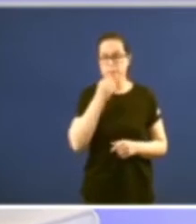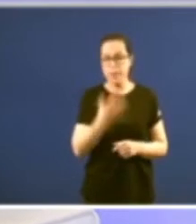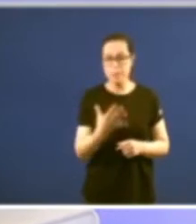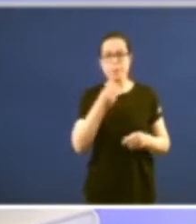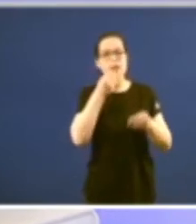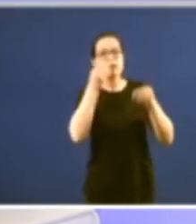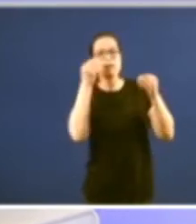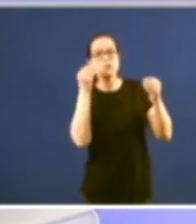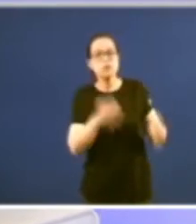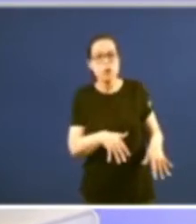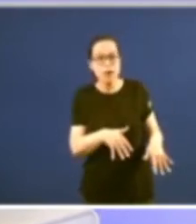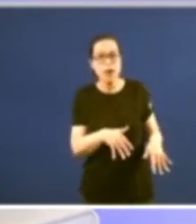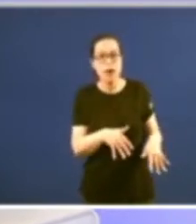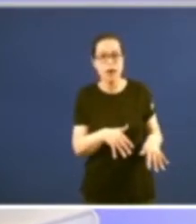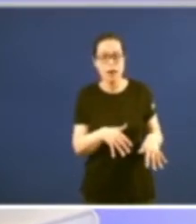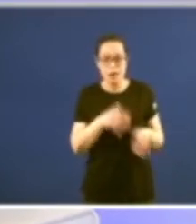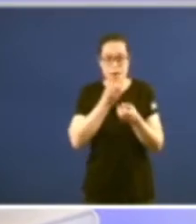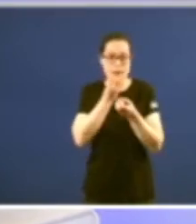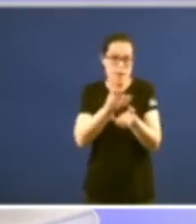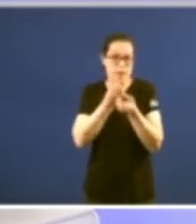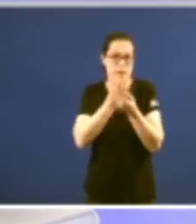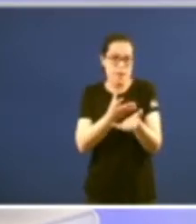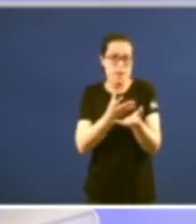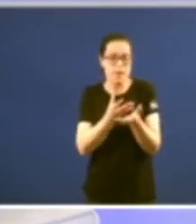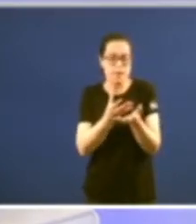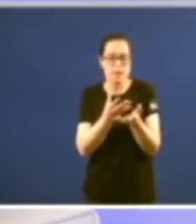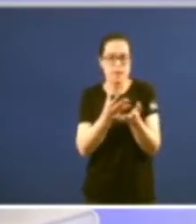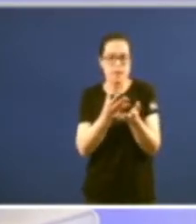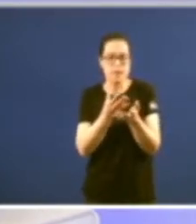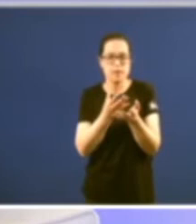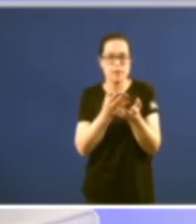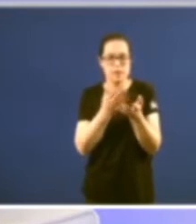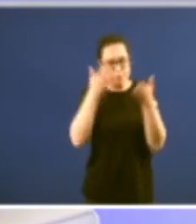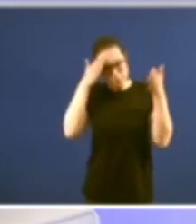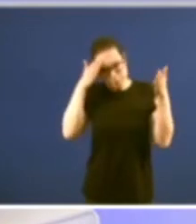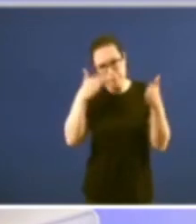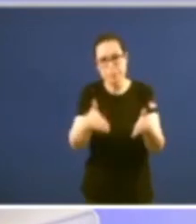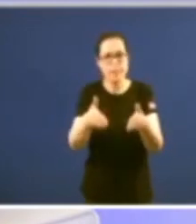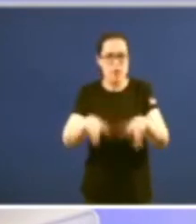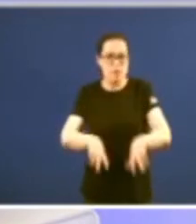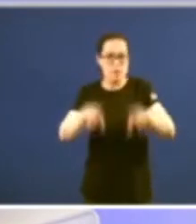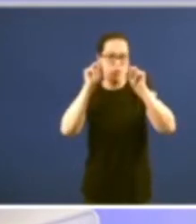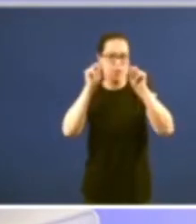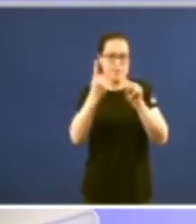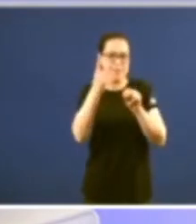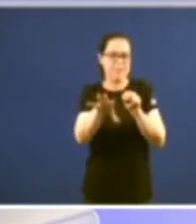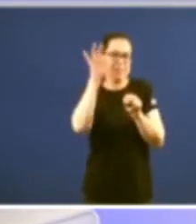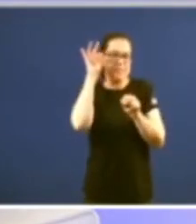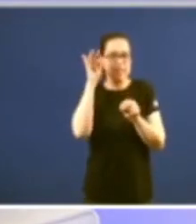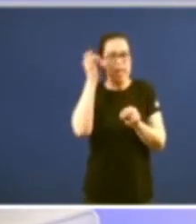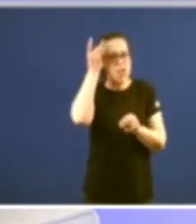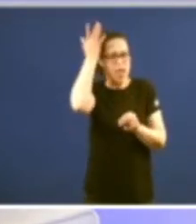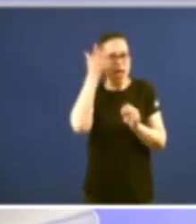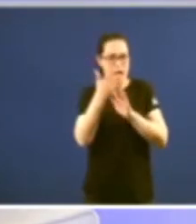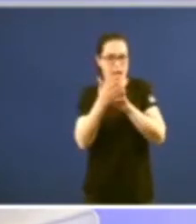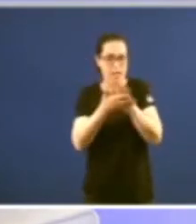historia que vou a contar agora para ir hacia o final destacar a idea que me interesa destacar máis fundamentalmente é